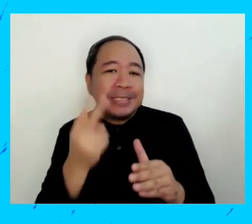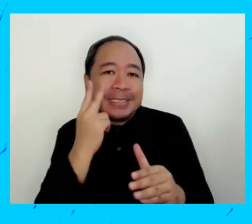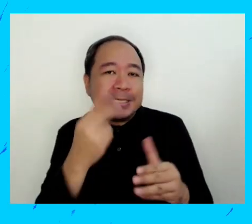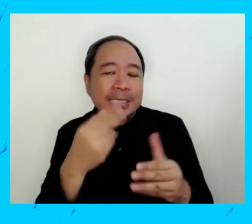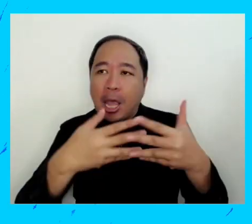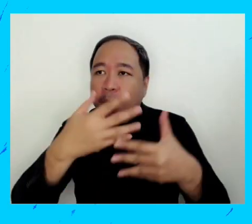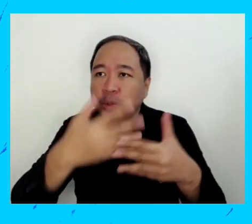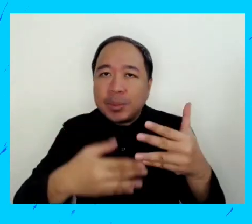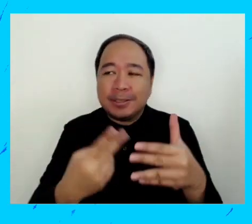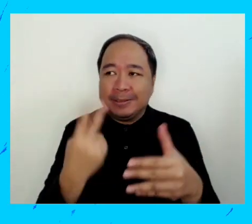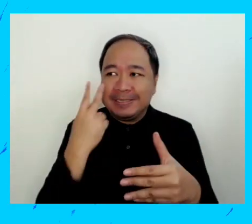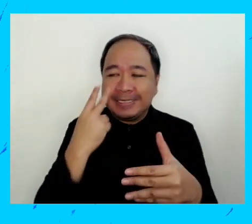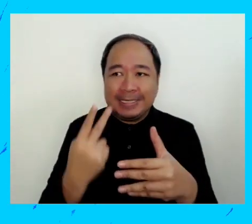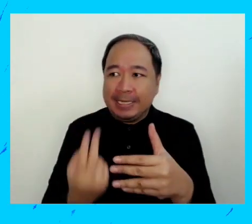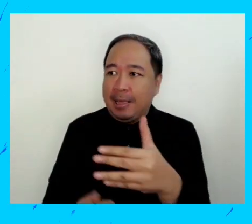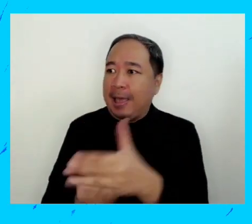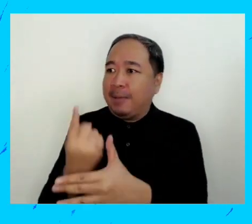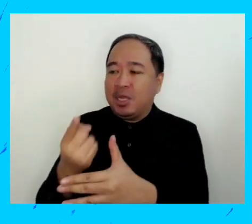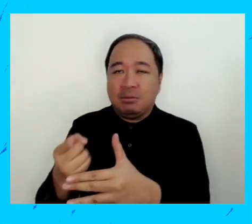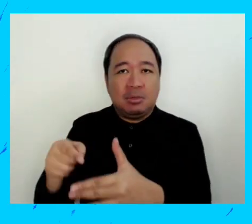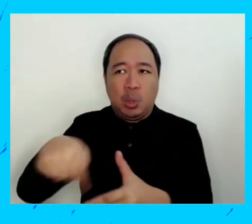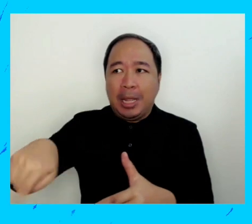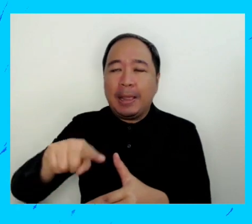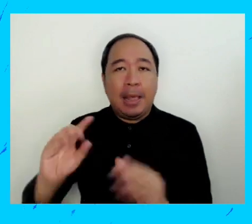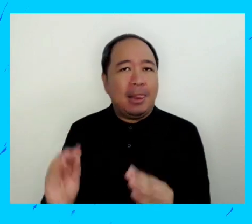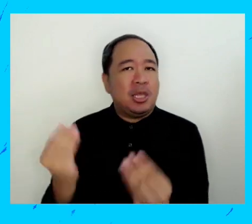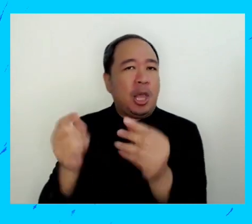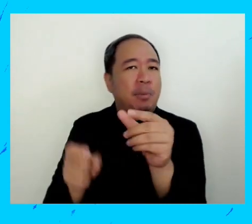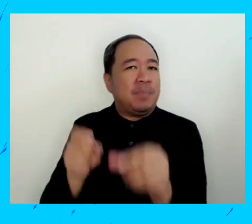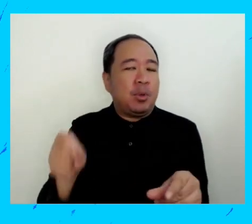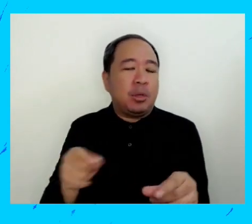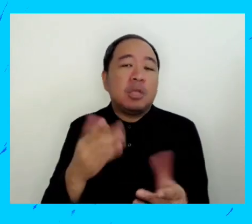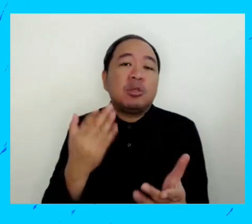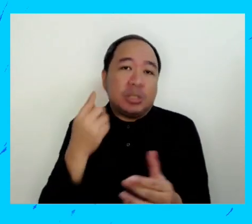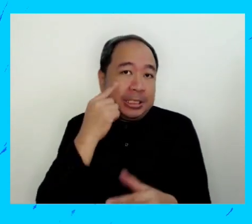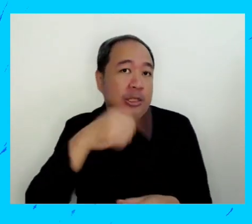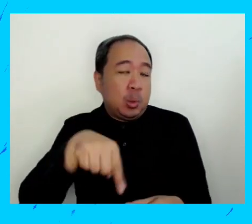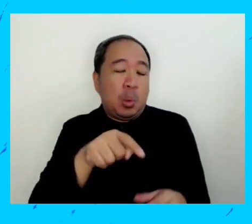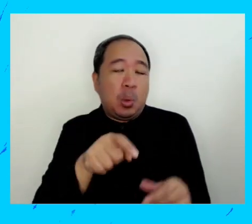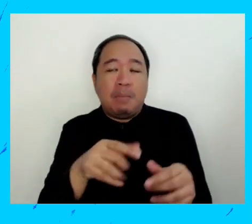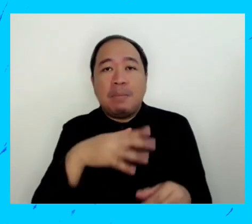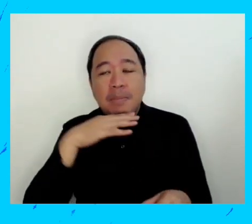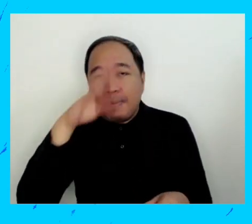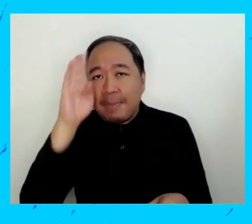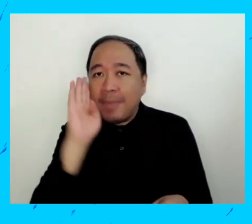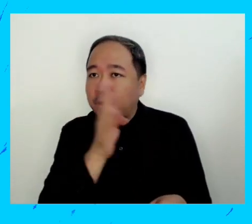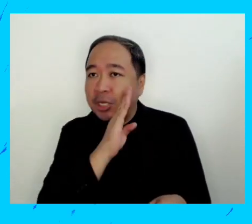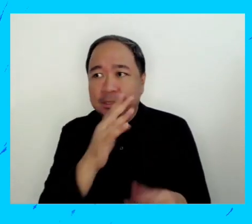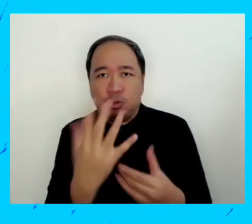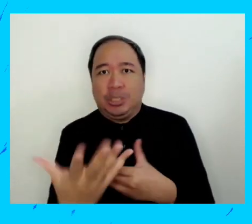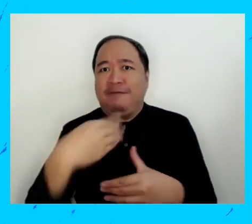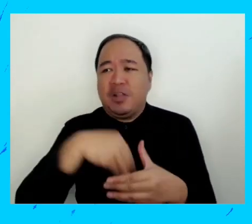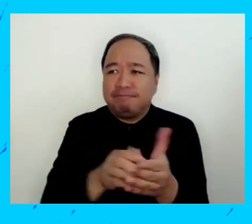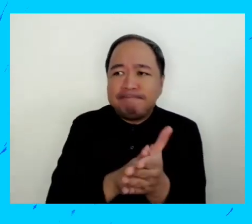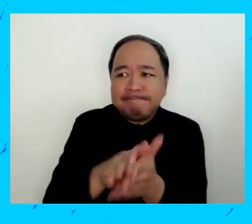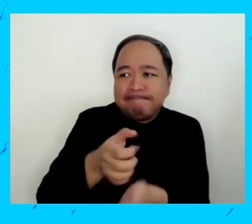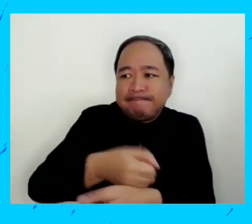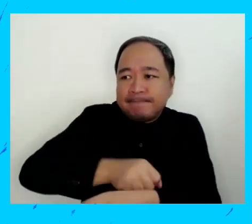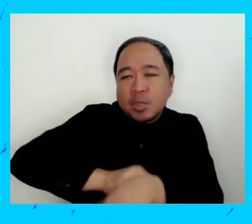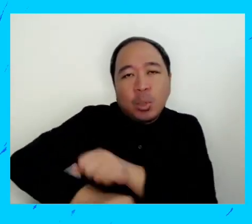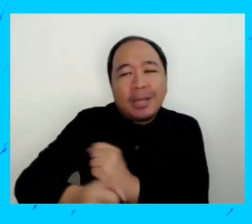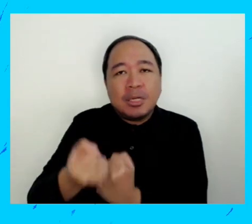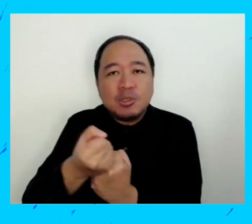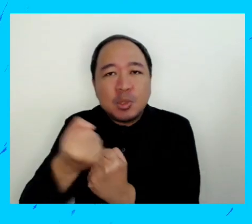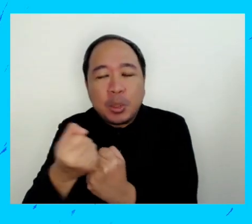realidad en el campo. Porque cuando tienen los números y lo que realmente está pasando con los jóvenes, es más probable que se